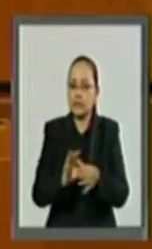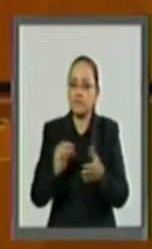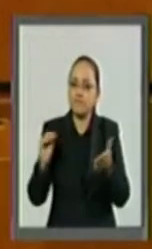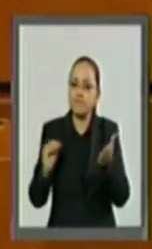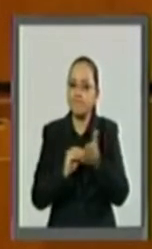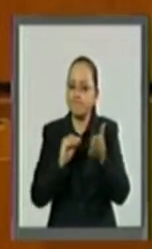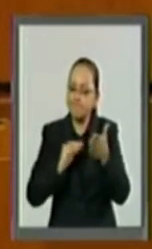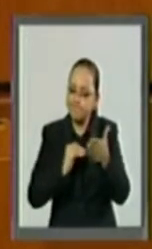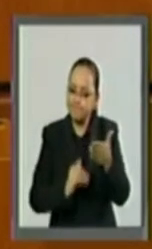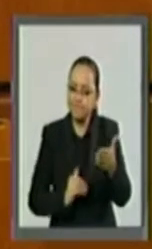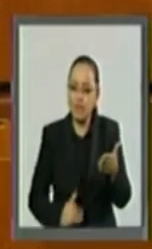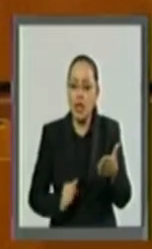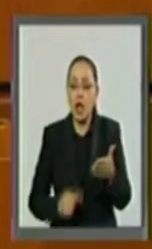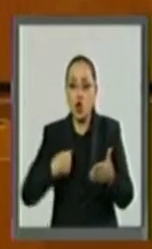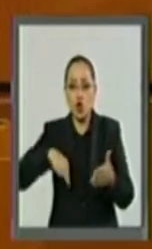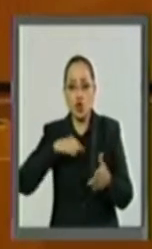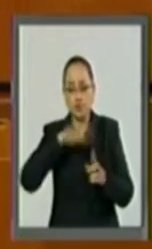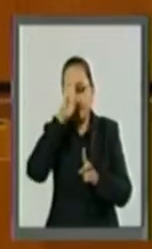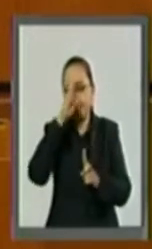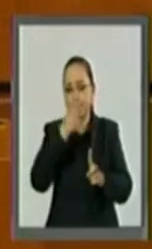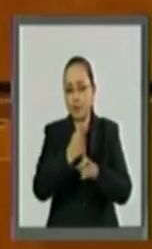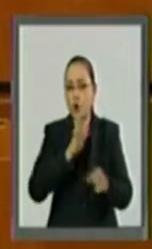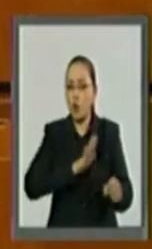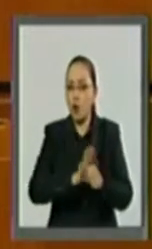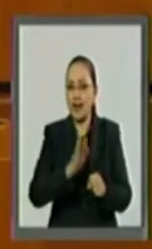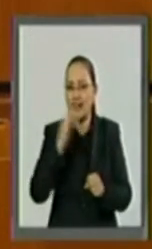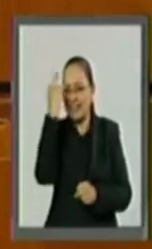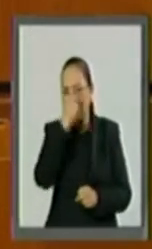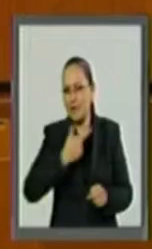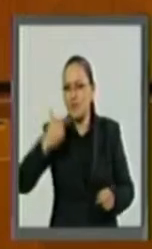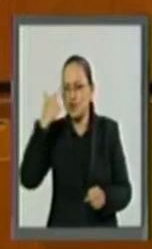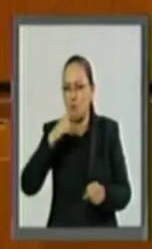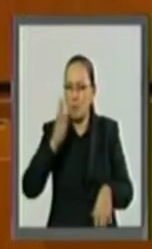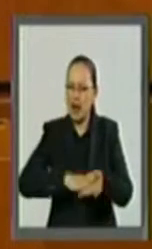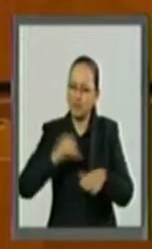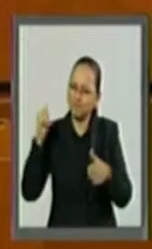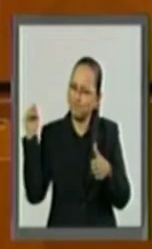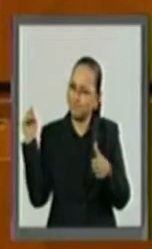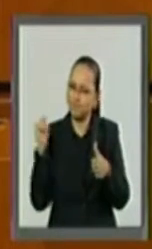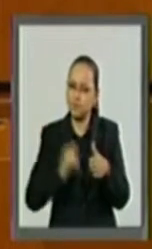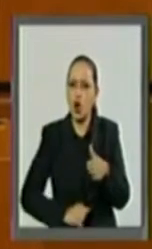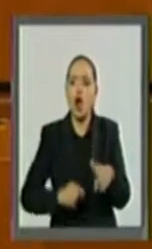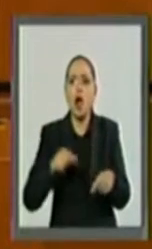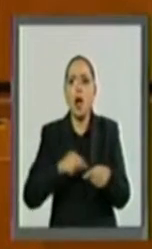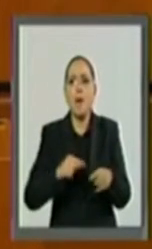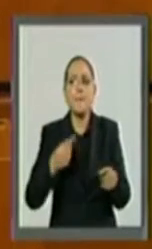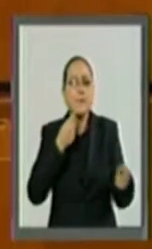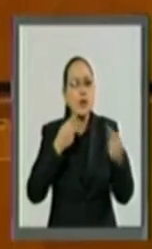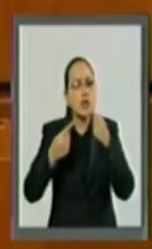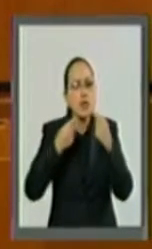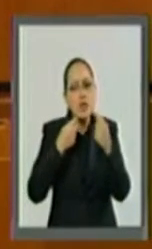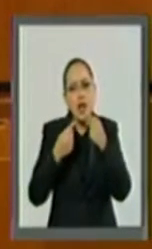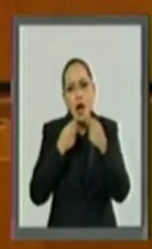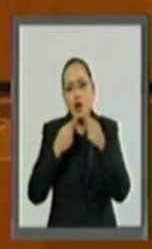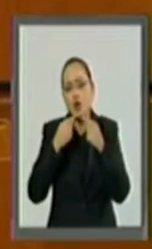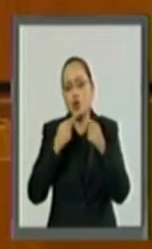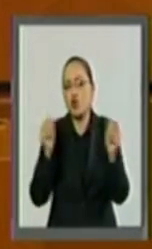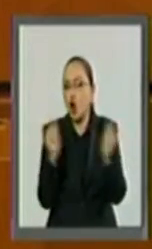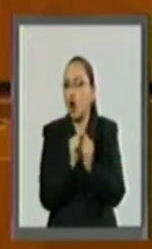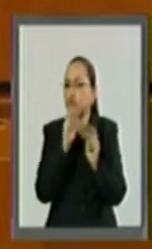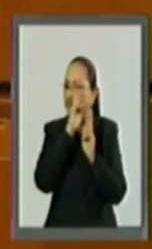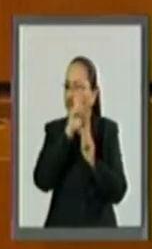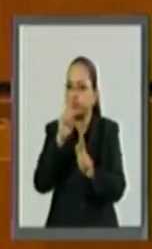será su análisis profundo mediante el diálogo respetuoso,